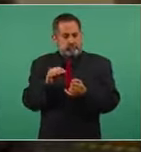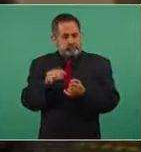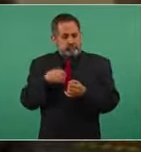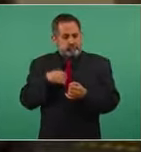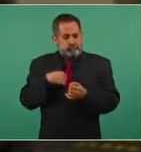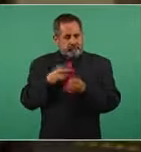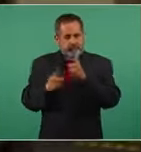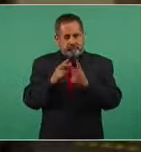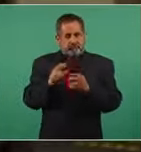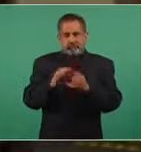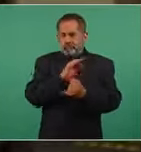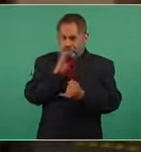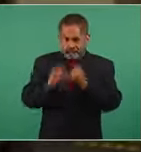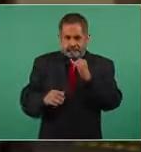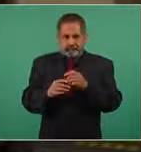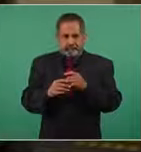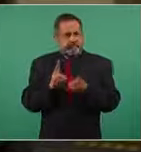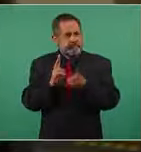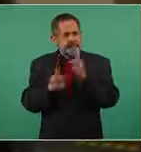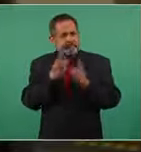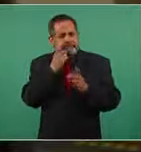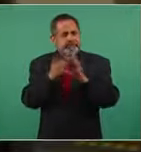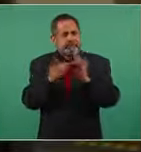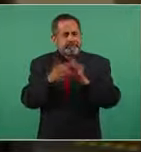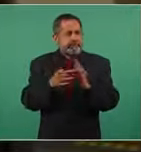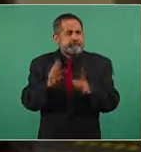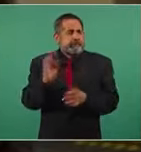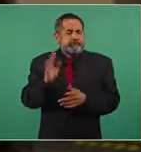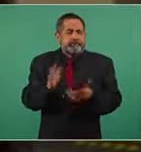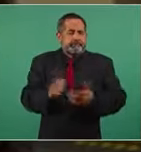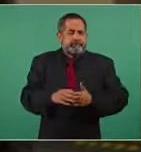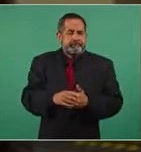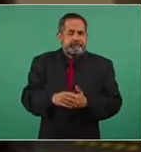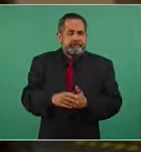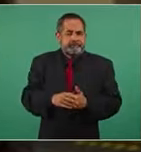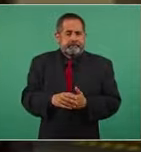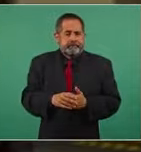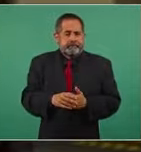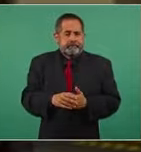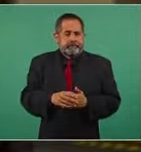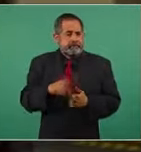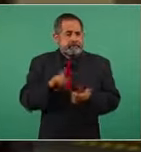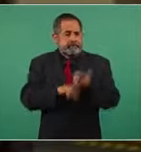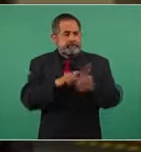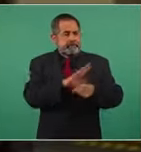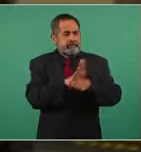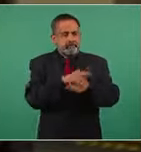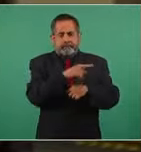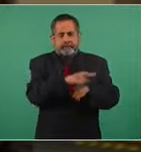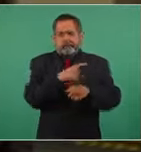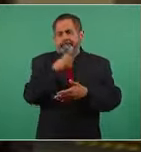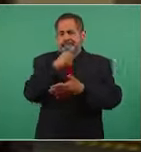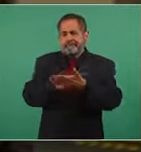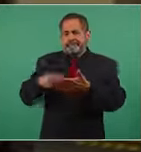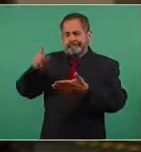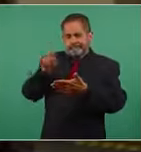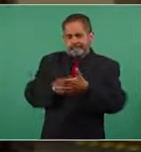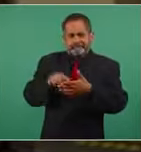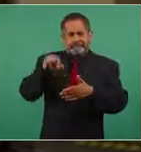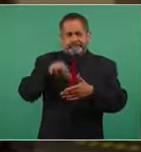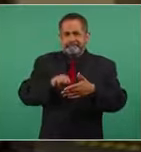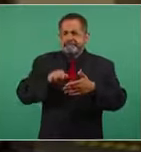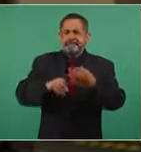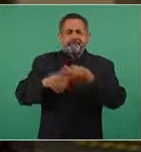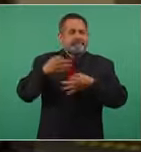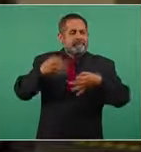participación le comentaba que por situación del virus se había cancelado la audiencia que